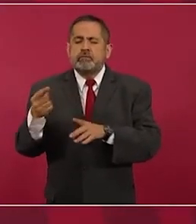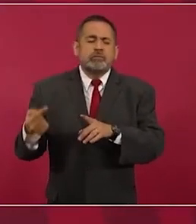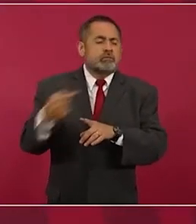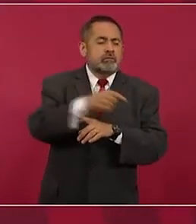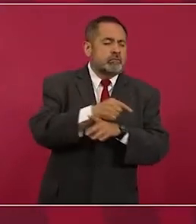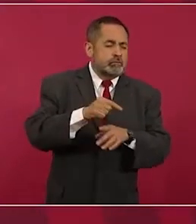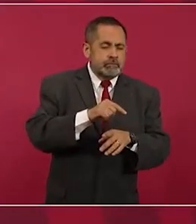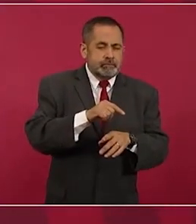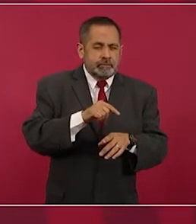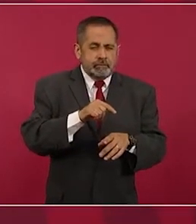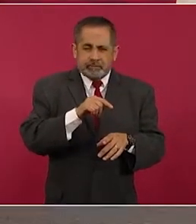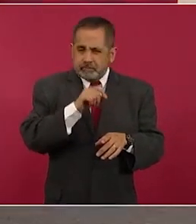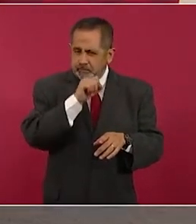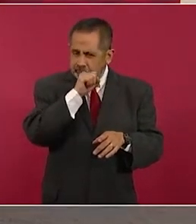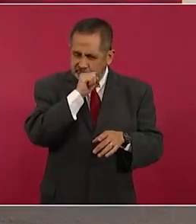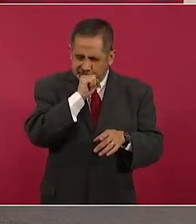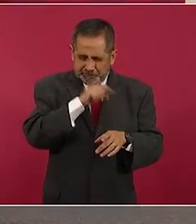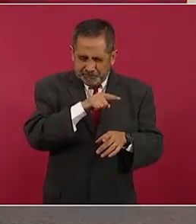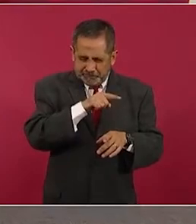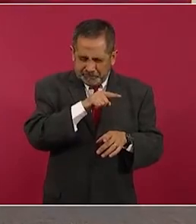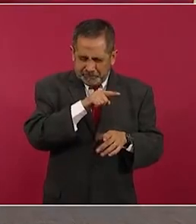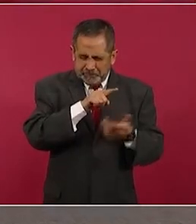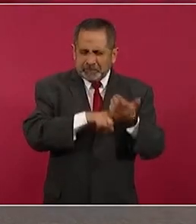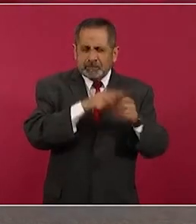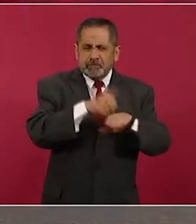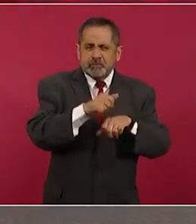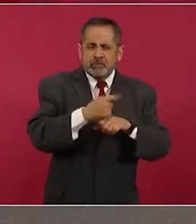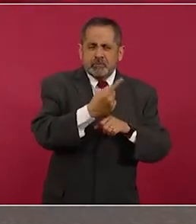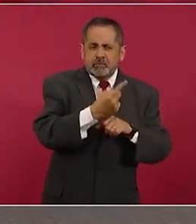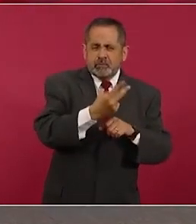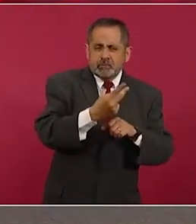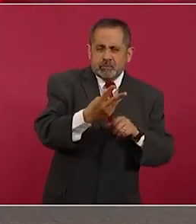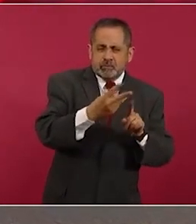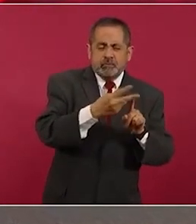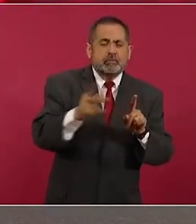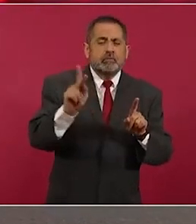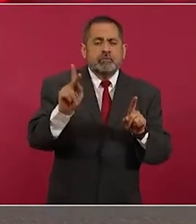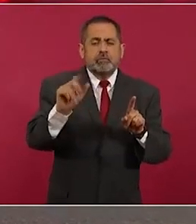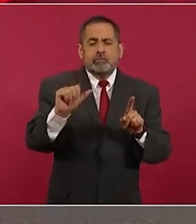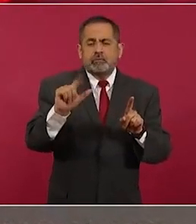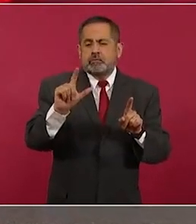1, 2 y 3 de Palenque a